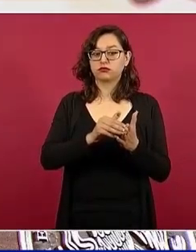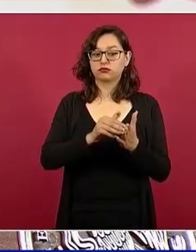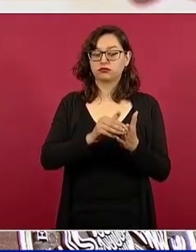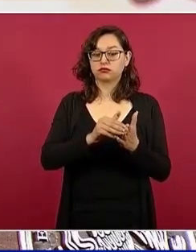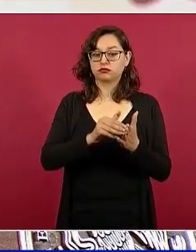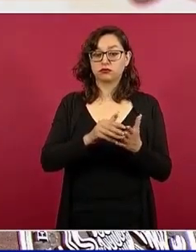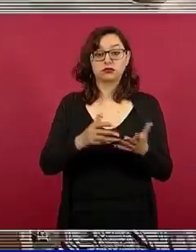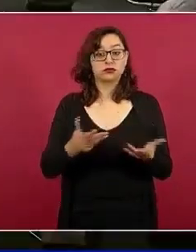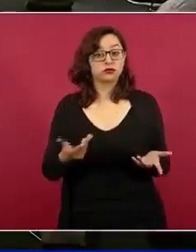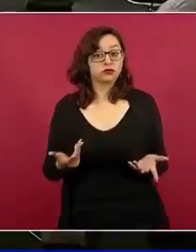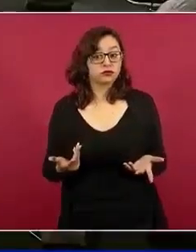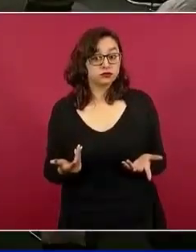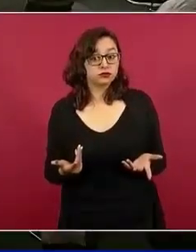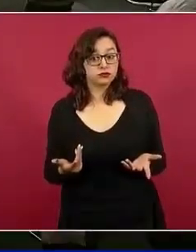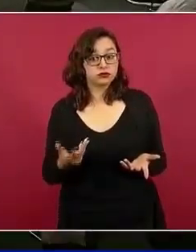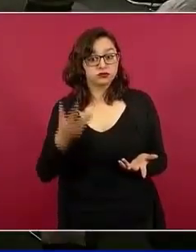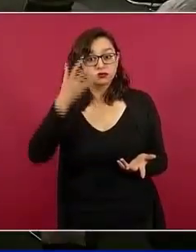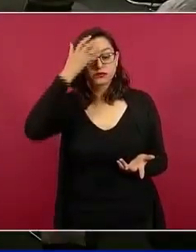Sí,